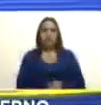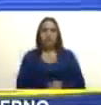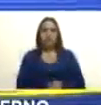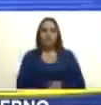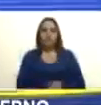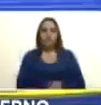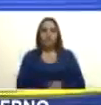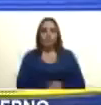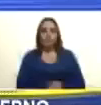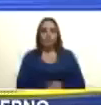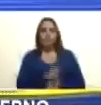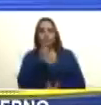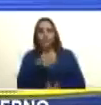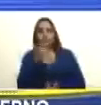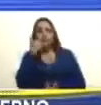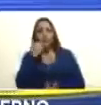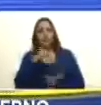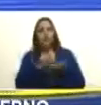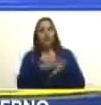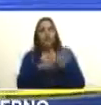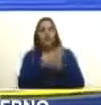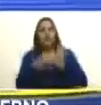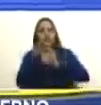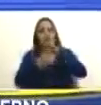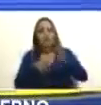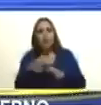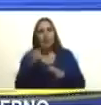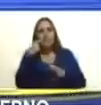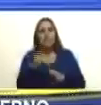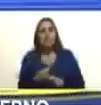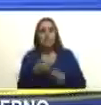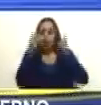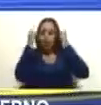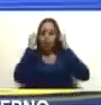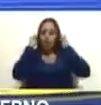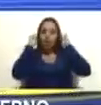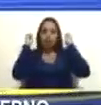viola los derechos de los animales para coronar